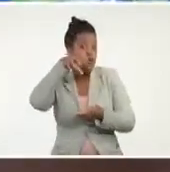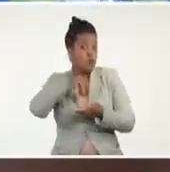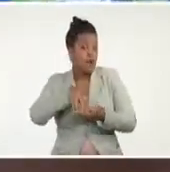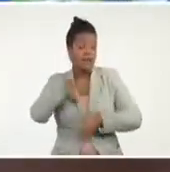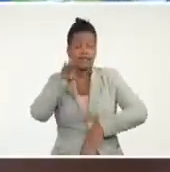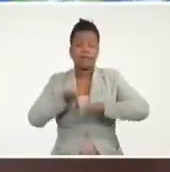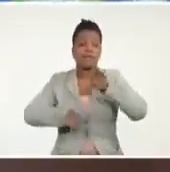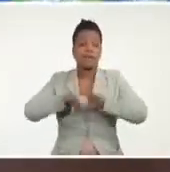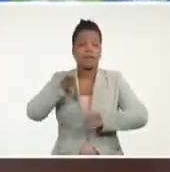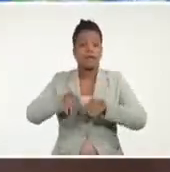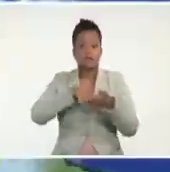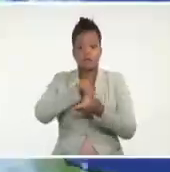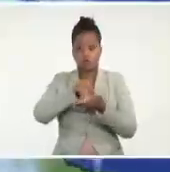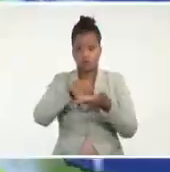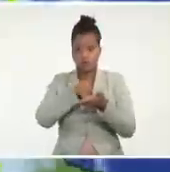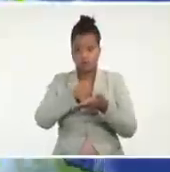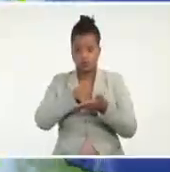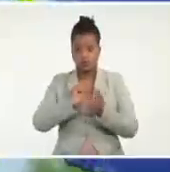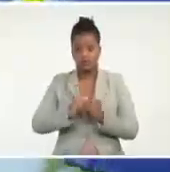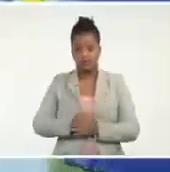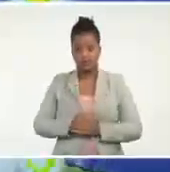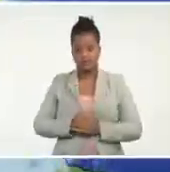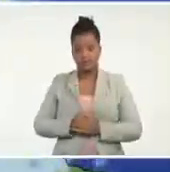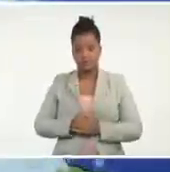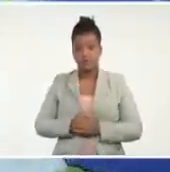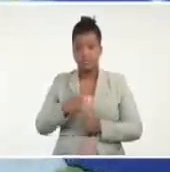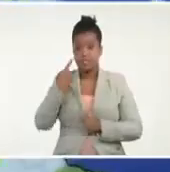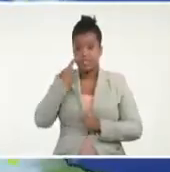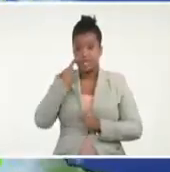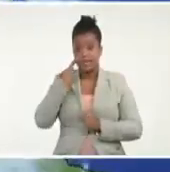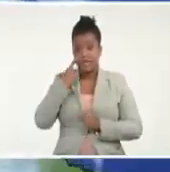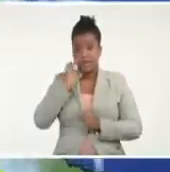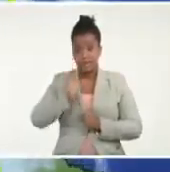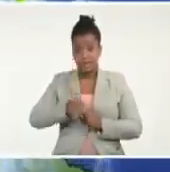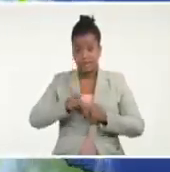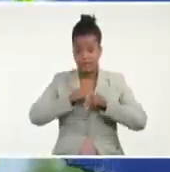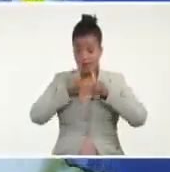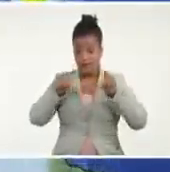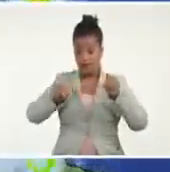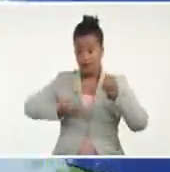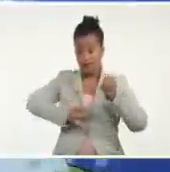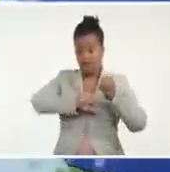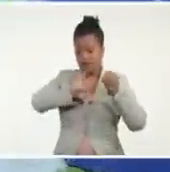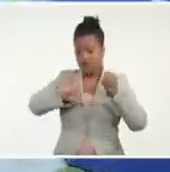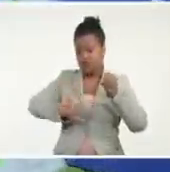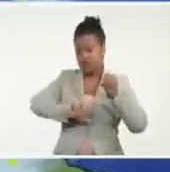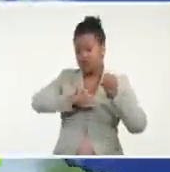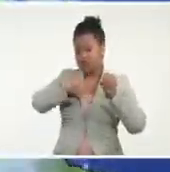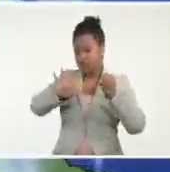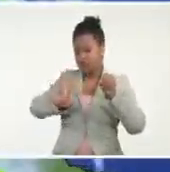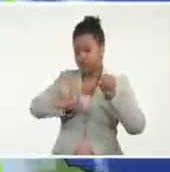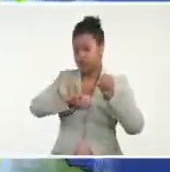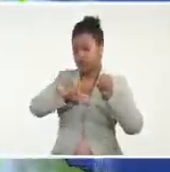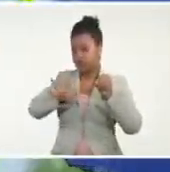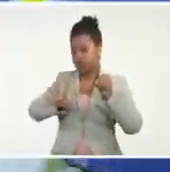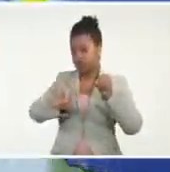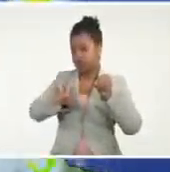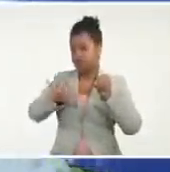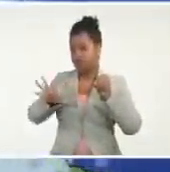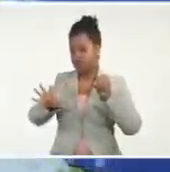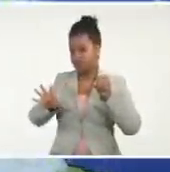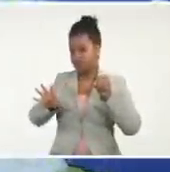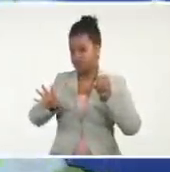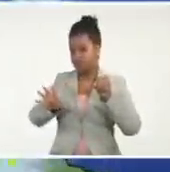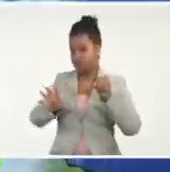Y fíjense que todo está a la derecha, del centro. Y que no está solamente aquí.